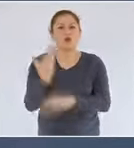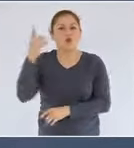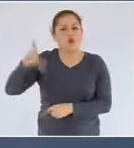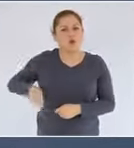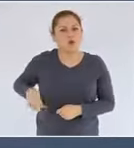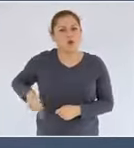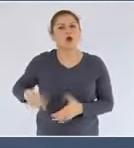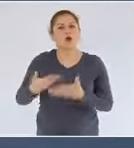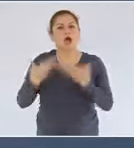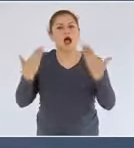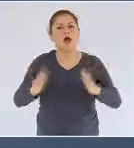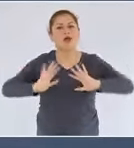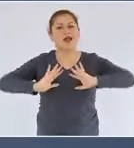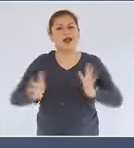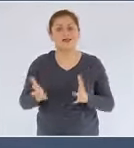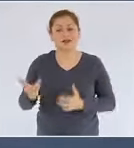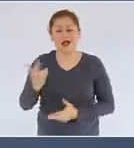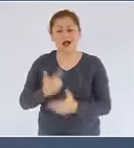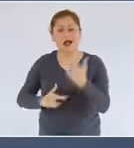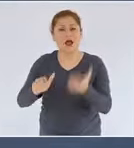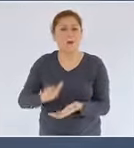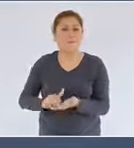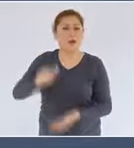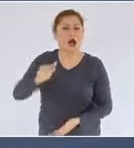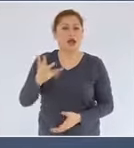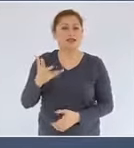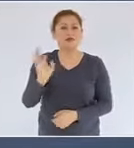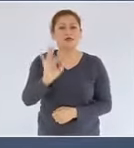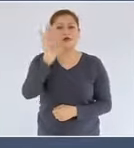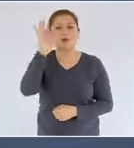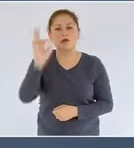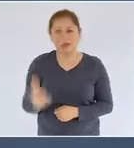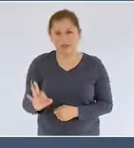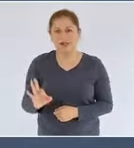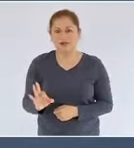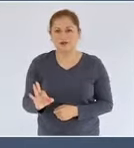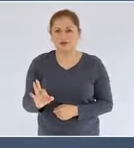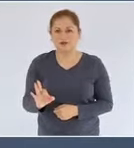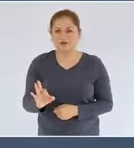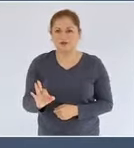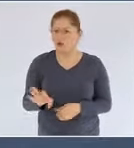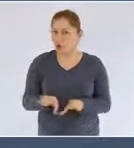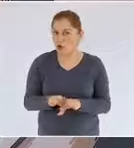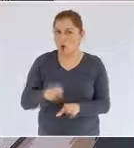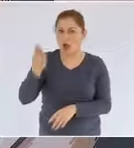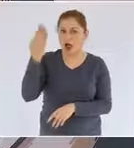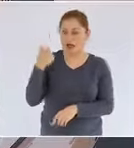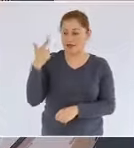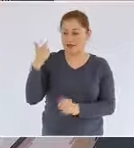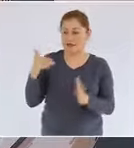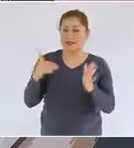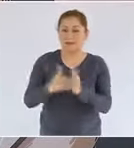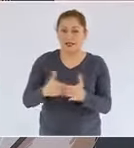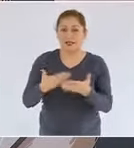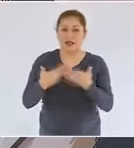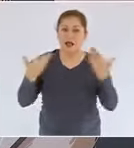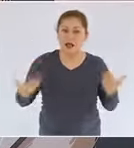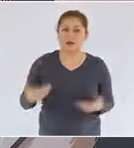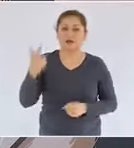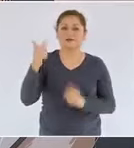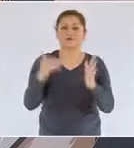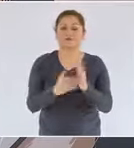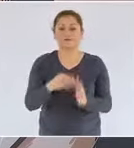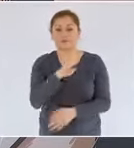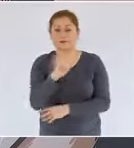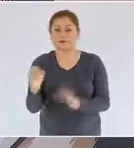recuperación del cinco por ciento, incrementándose de siete mil a siete mil cuatrocientos millones